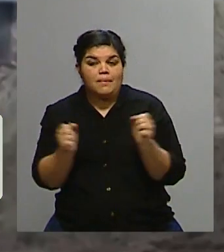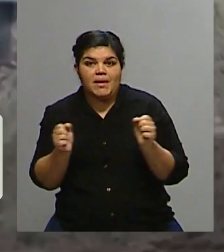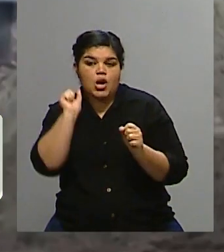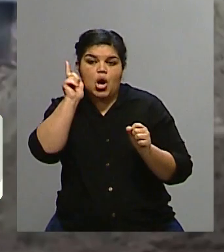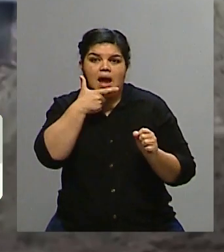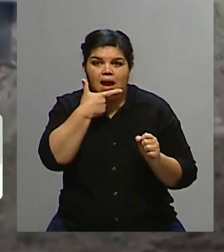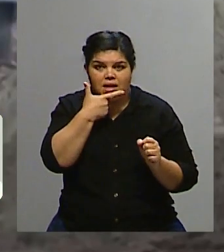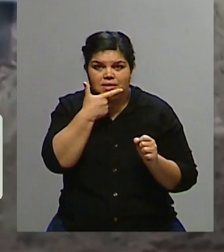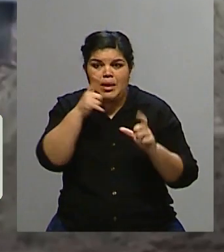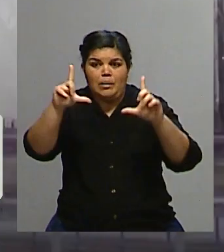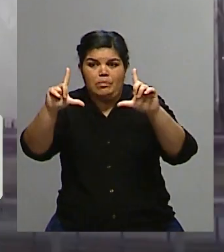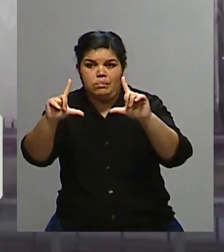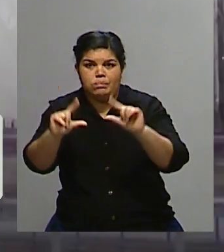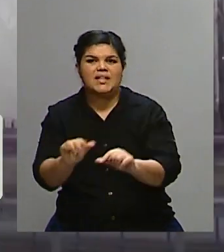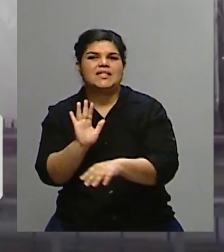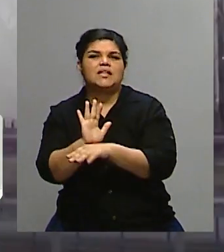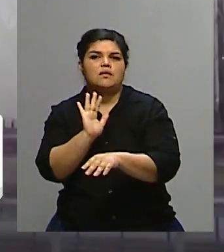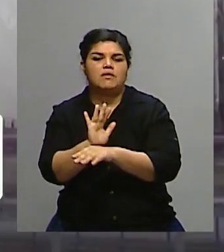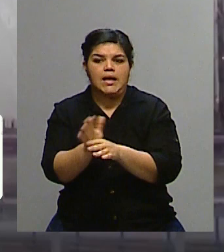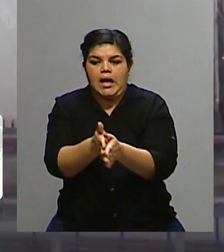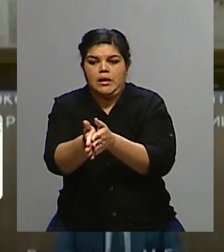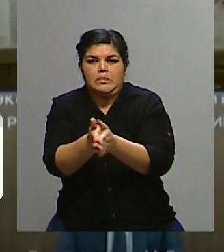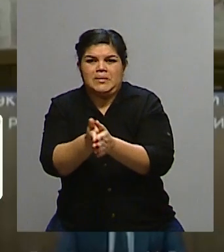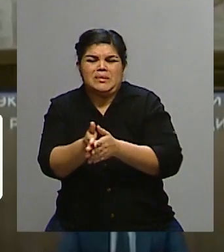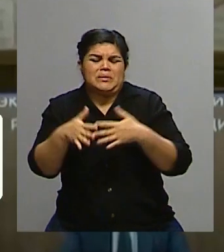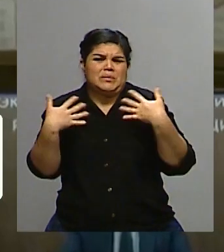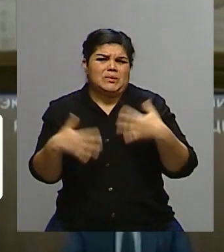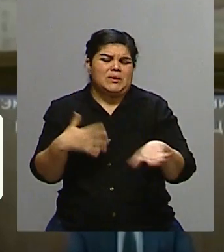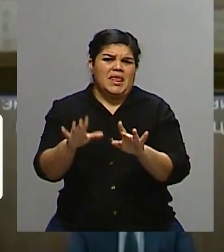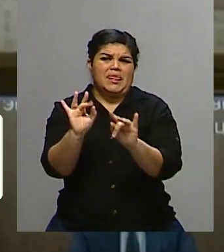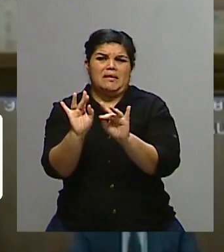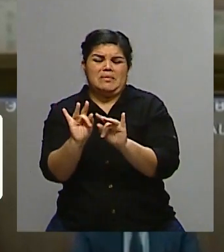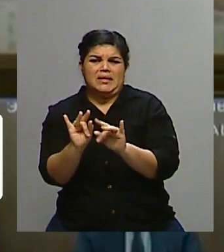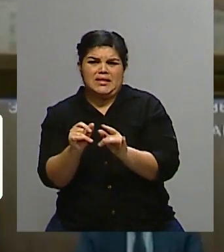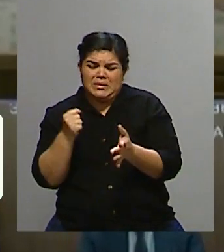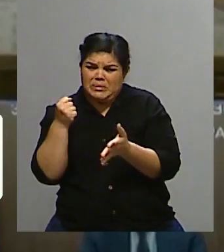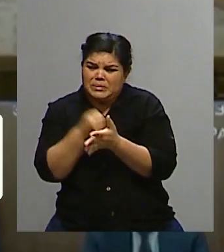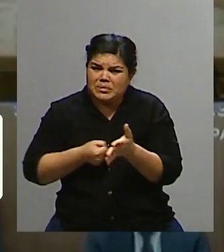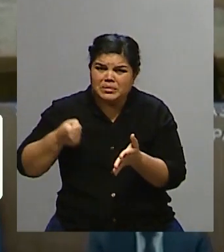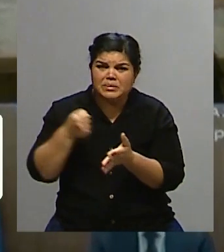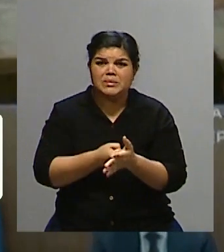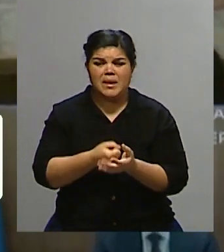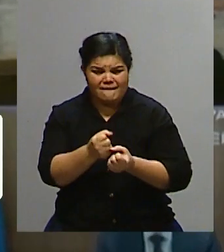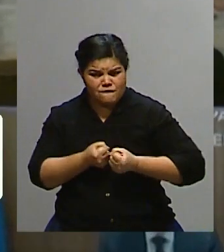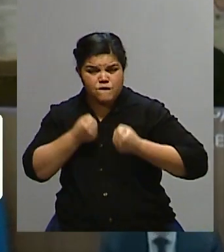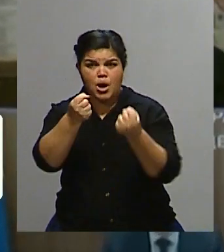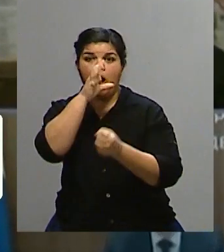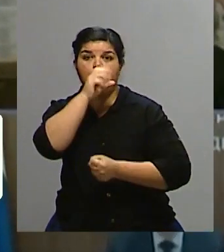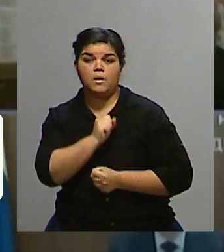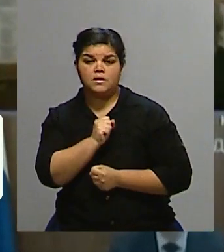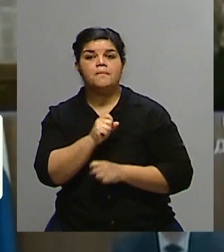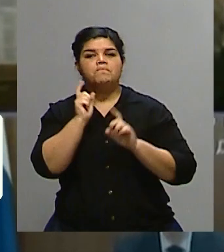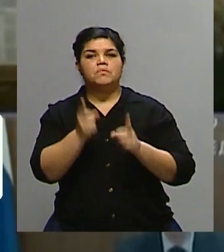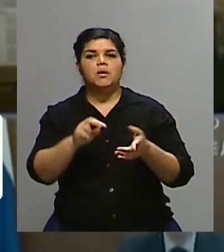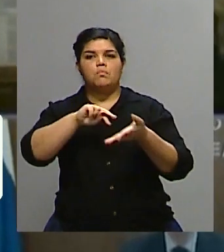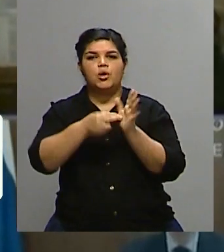situación, frente a lo que se viene, un invierno que entienden va a ser duro. Esto por el impacto de la crisis energética en los hogares